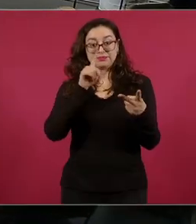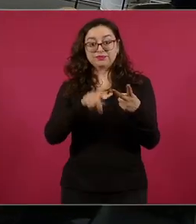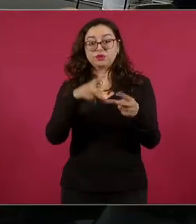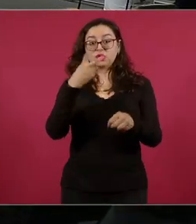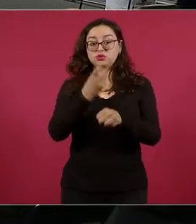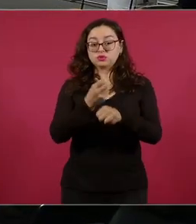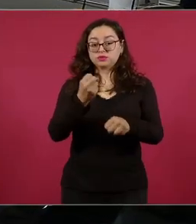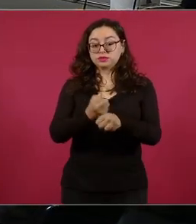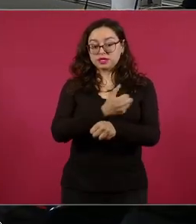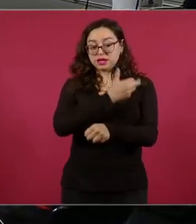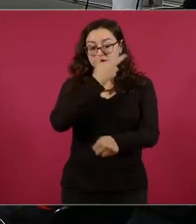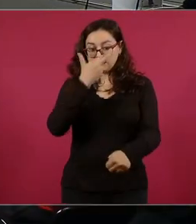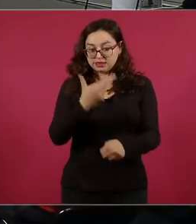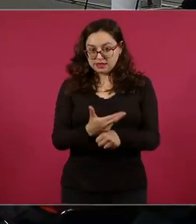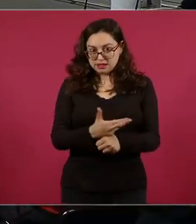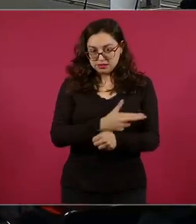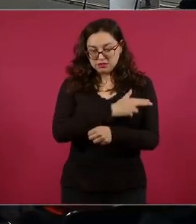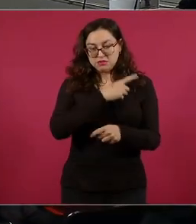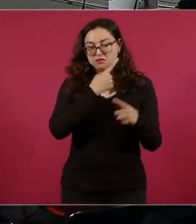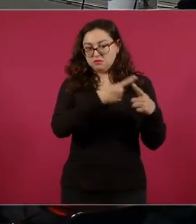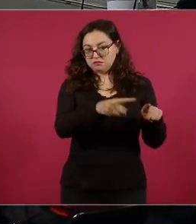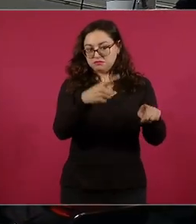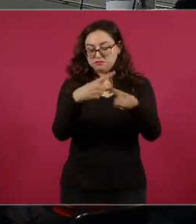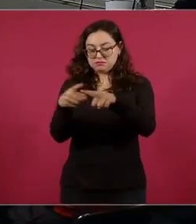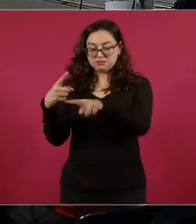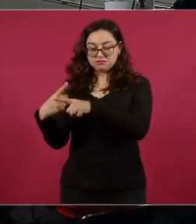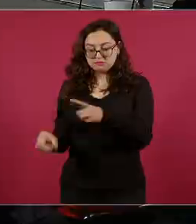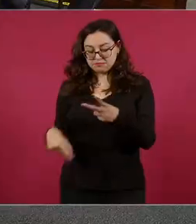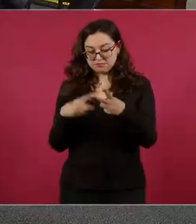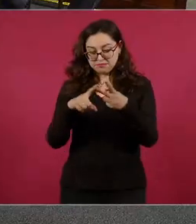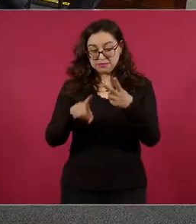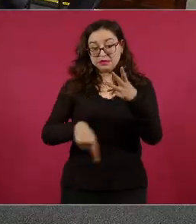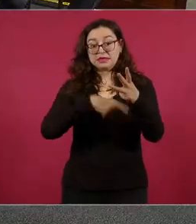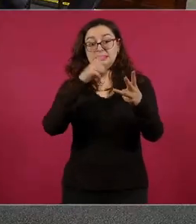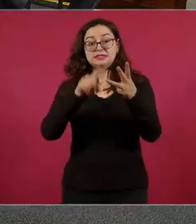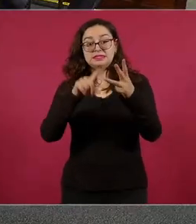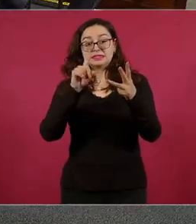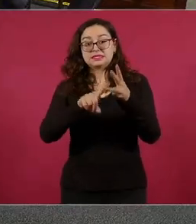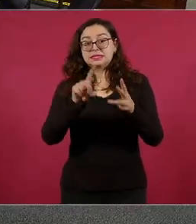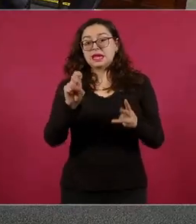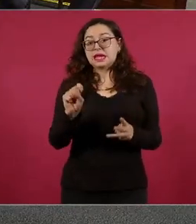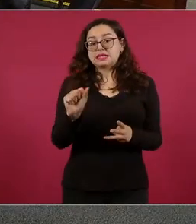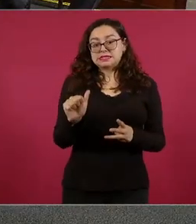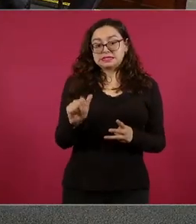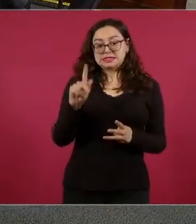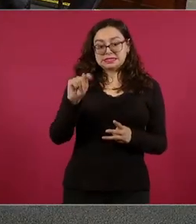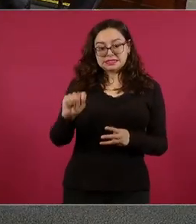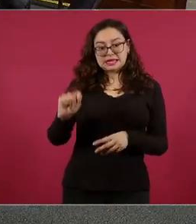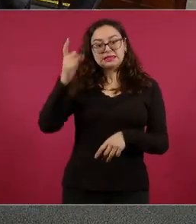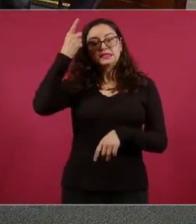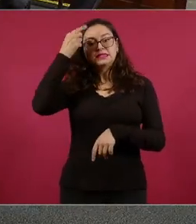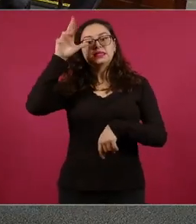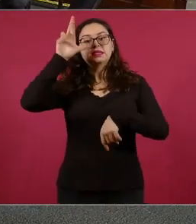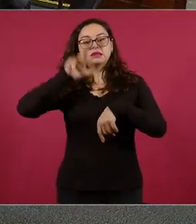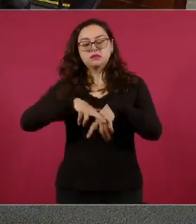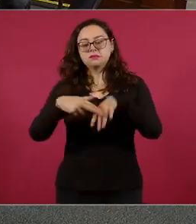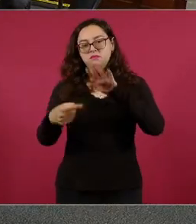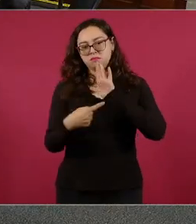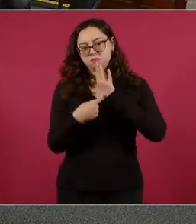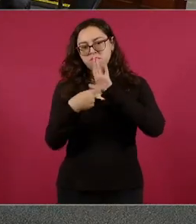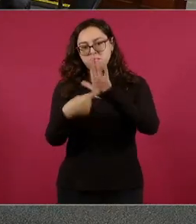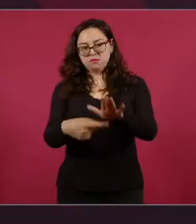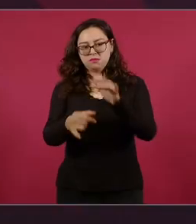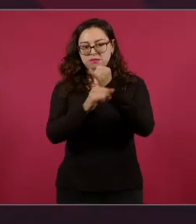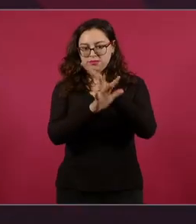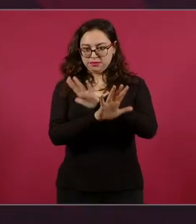van a informar al pueblo de México sobre las finanzas públicas.